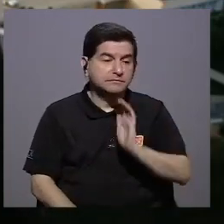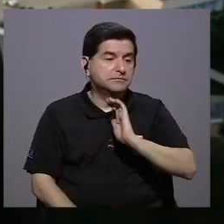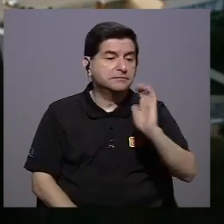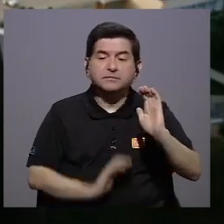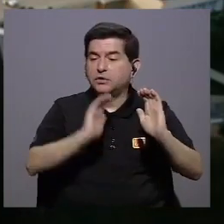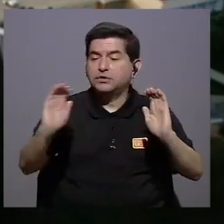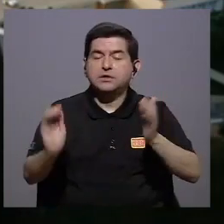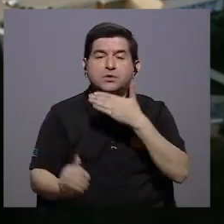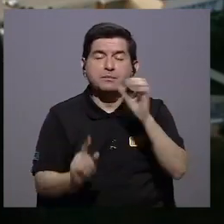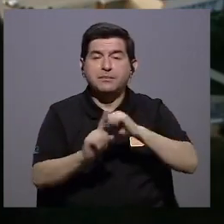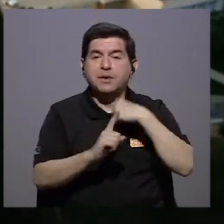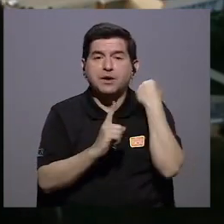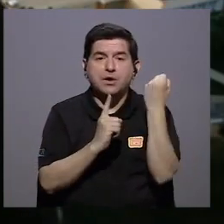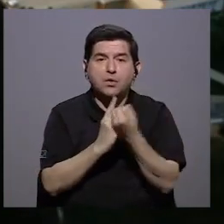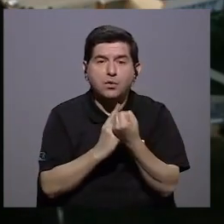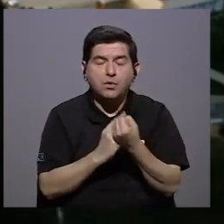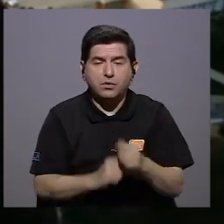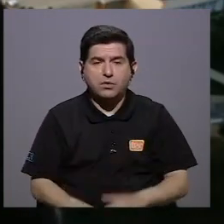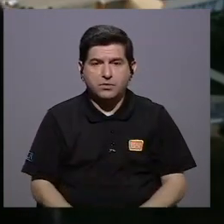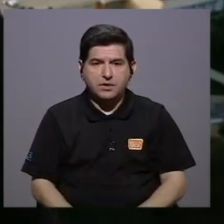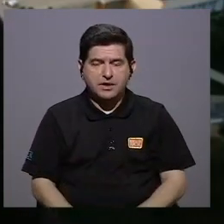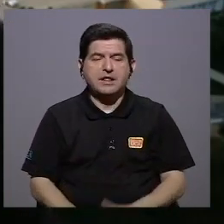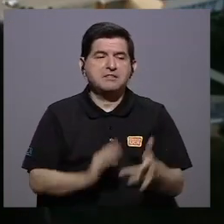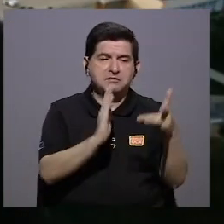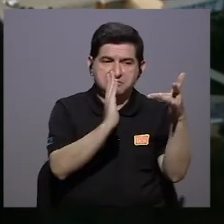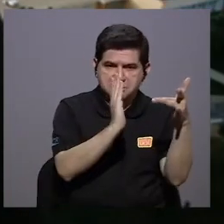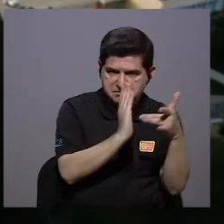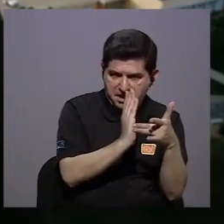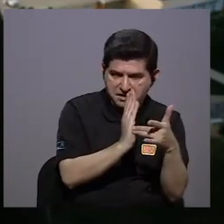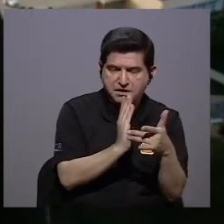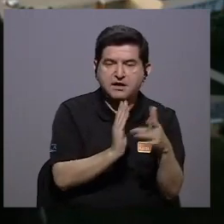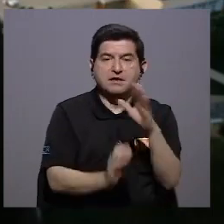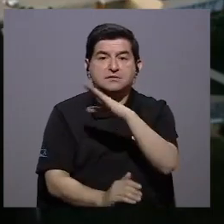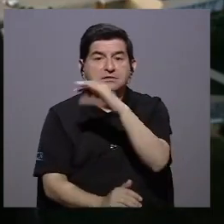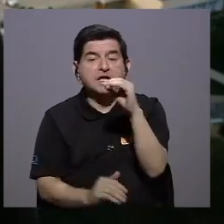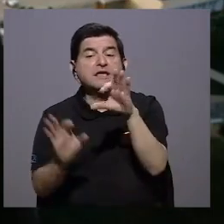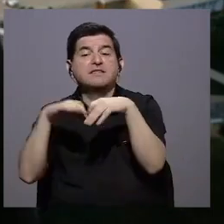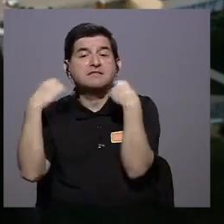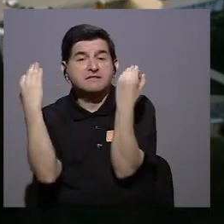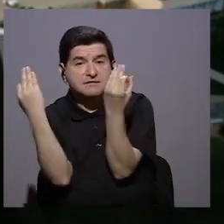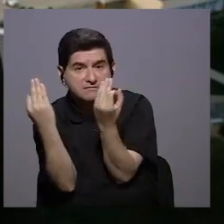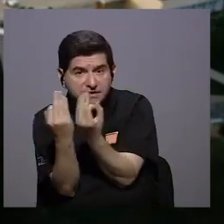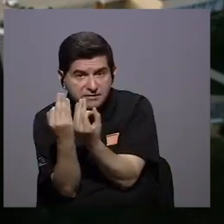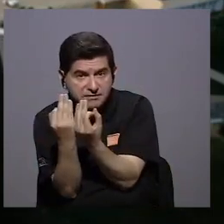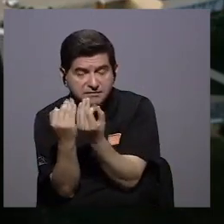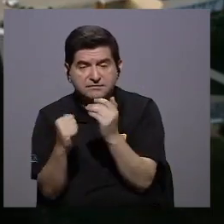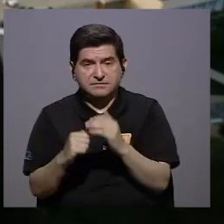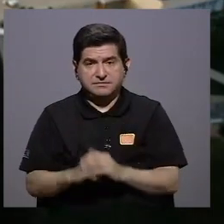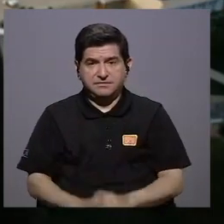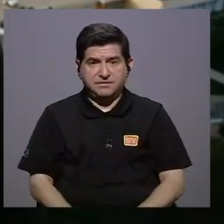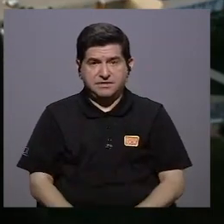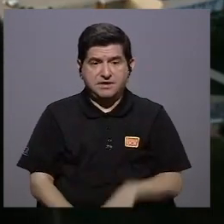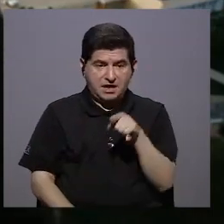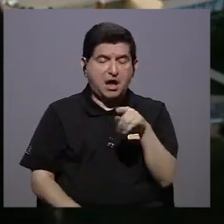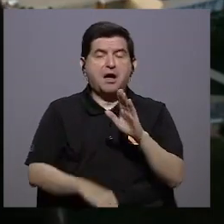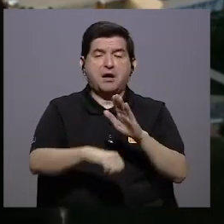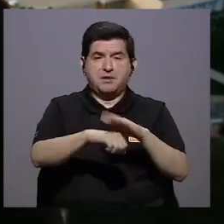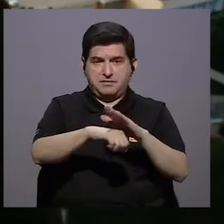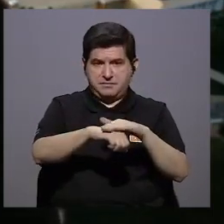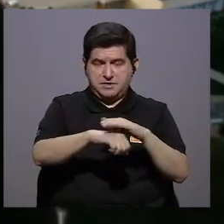¿Por qué? Porque los chicos con mejores condiciones, pero no solamente condiciones tecnológicas, sino condiciones familiares, noidiares.